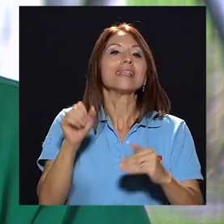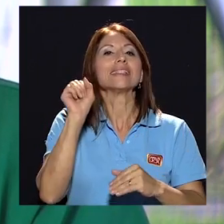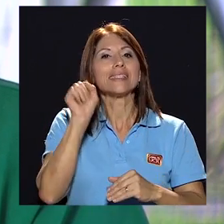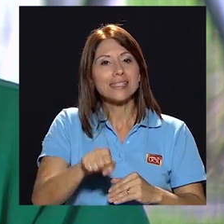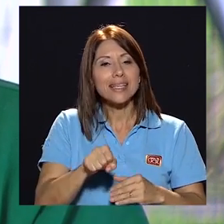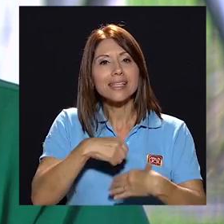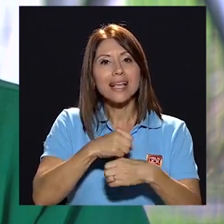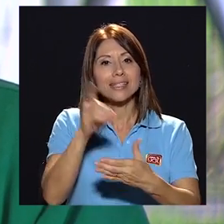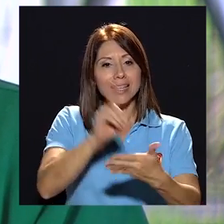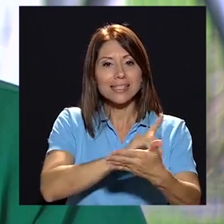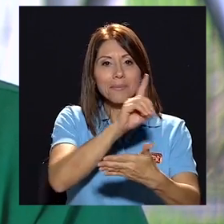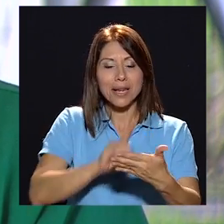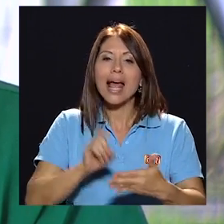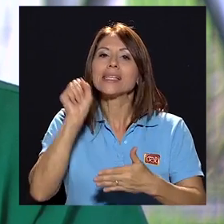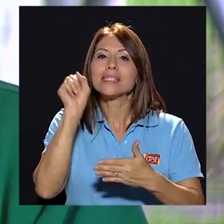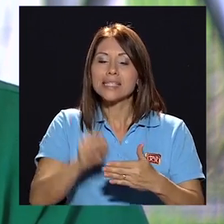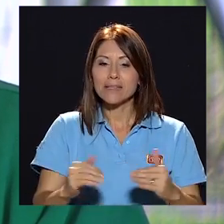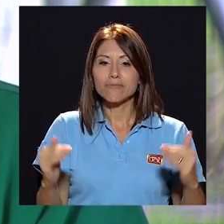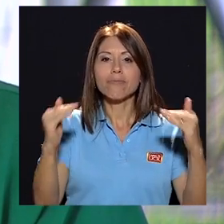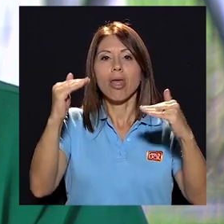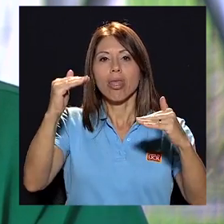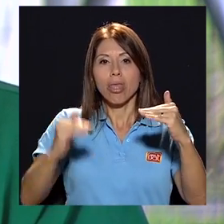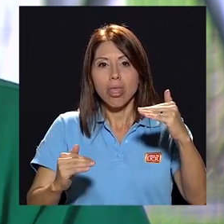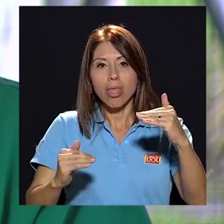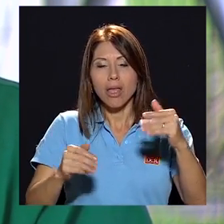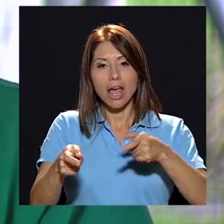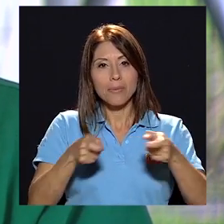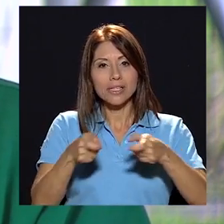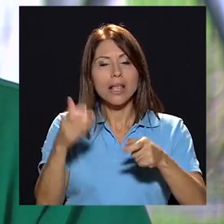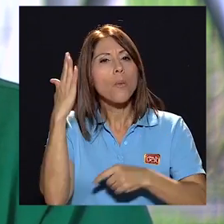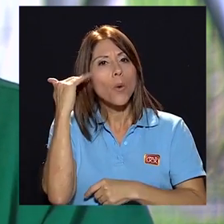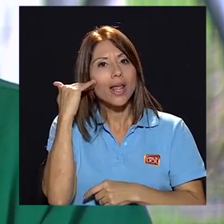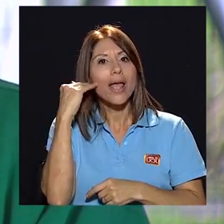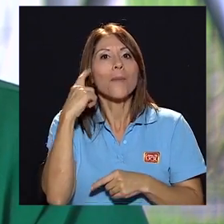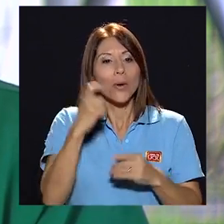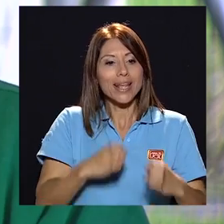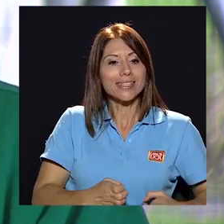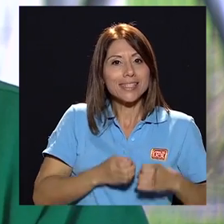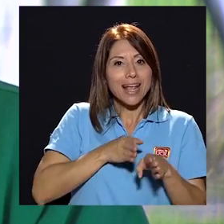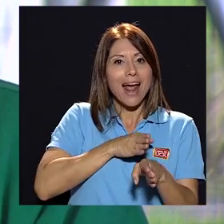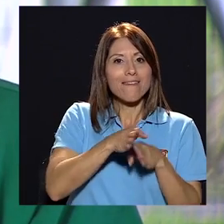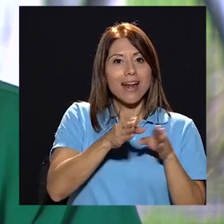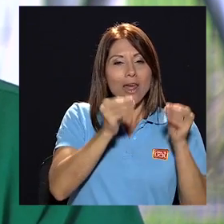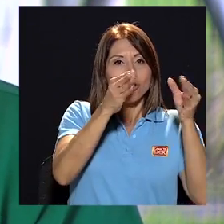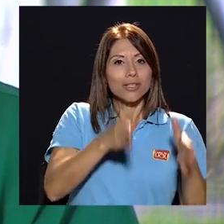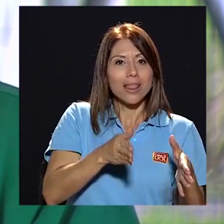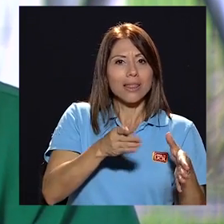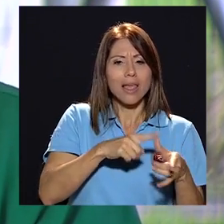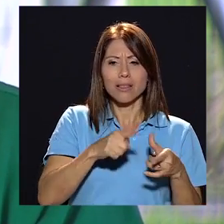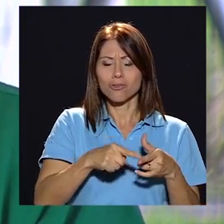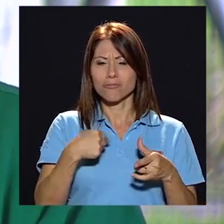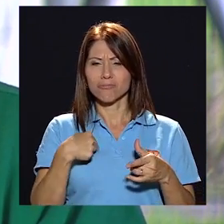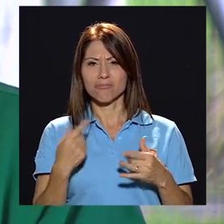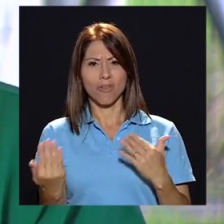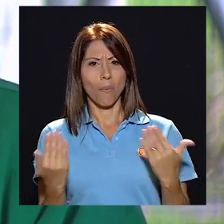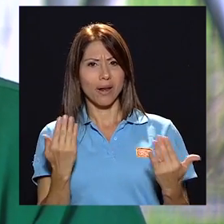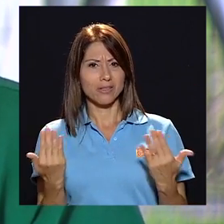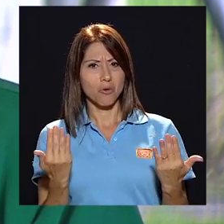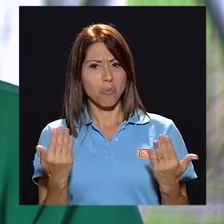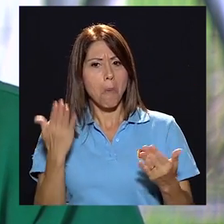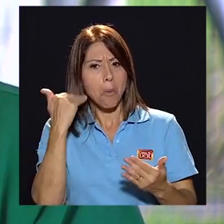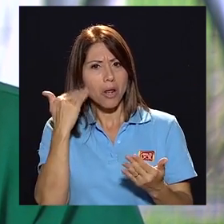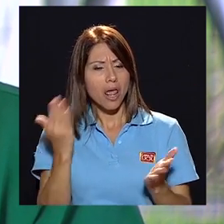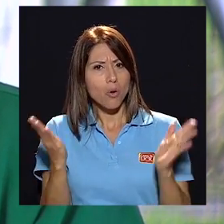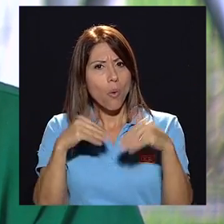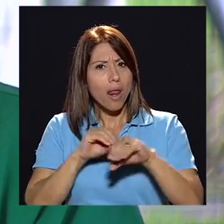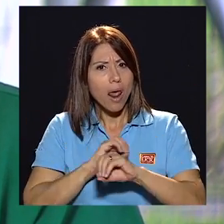discrimina y sí hay inequidad en el sector administrativo. ¿Por qué? Porque existe carrera docente. Entonces, si uno se pone a ver por comparación, no hay